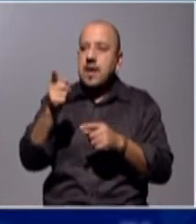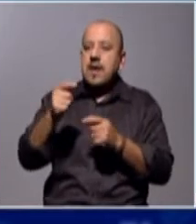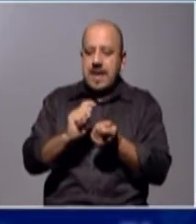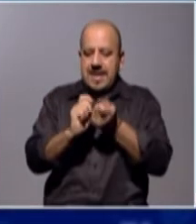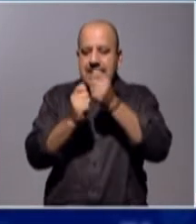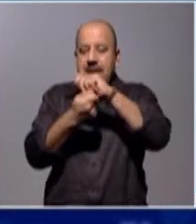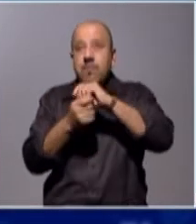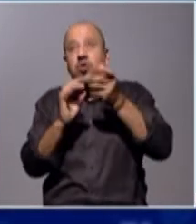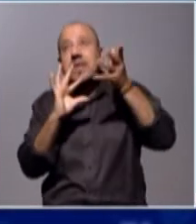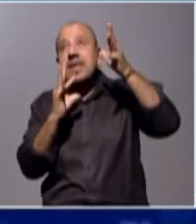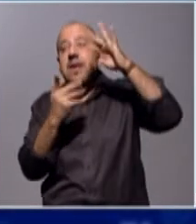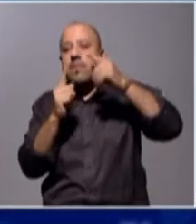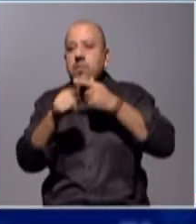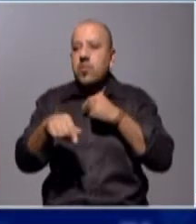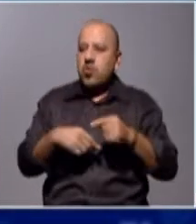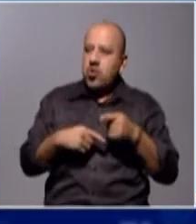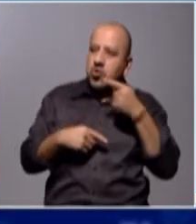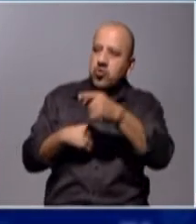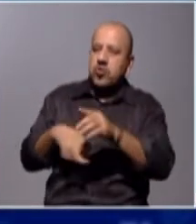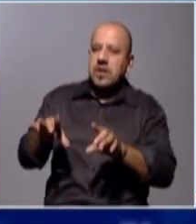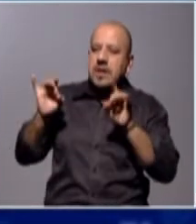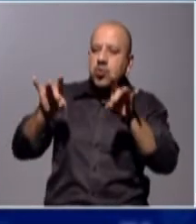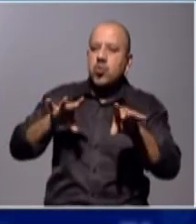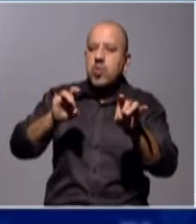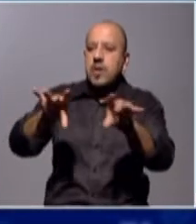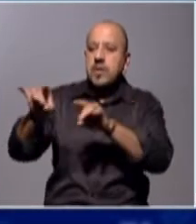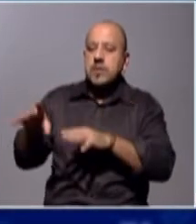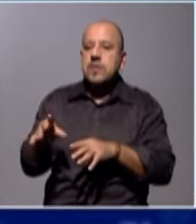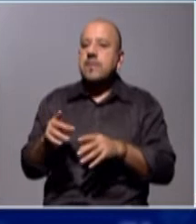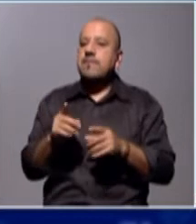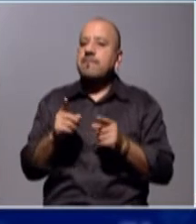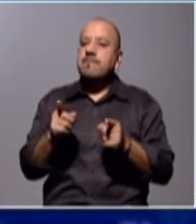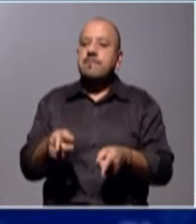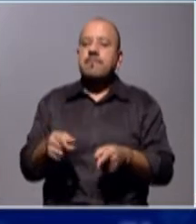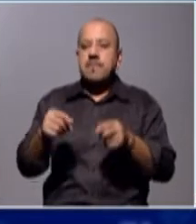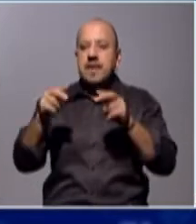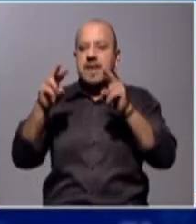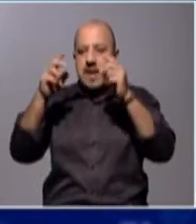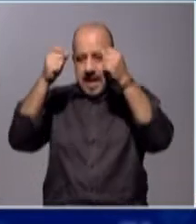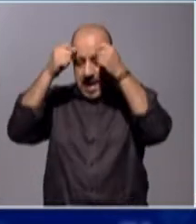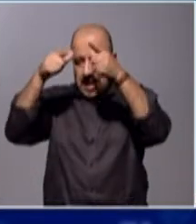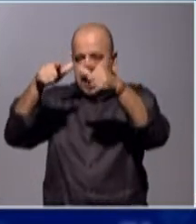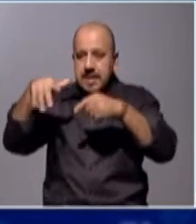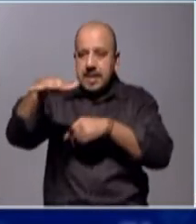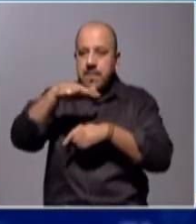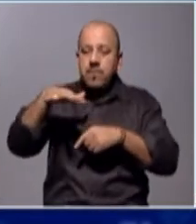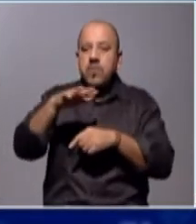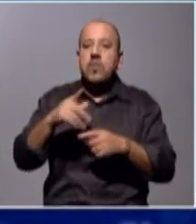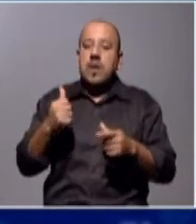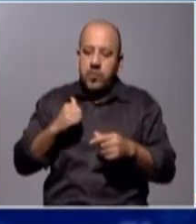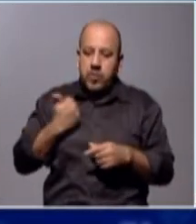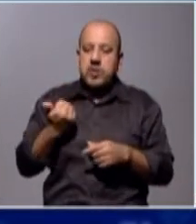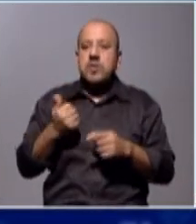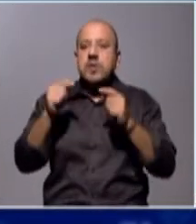la agresión hacia la naturaleza en su totalidad, las ruralidades han ofrecido un oxígeno,